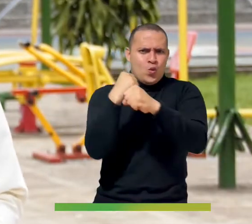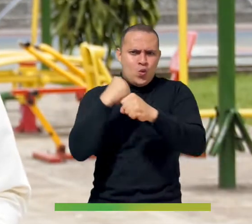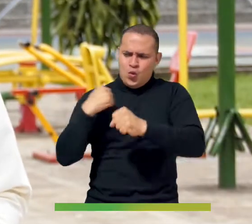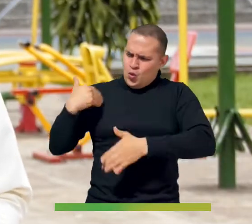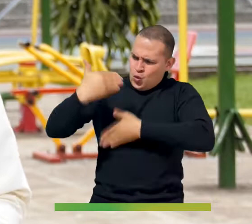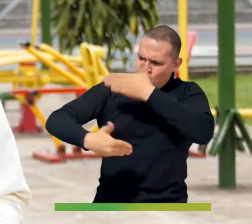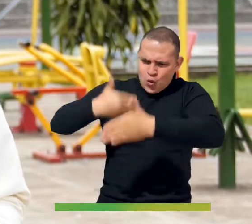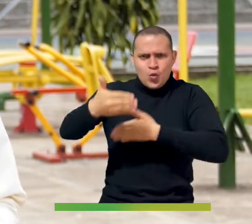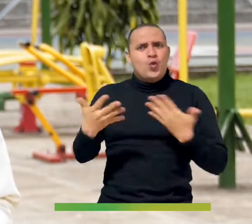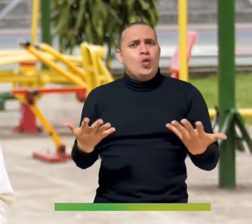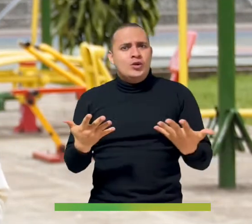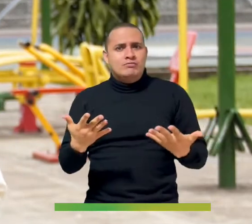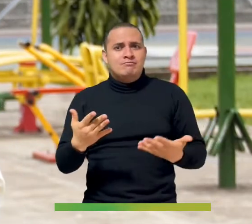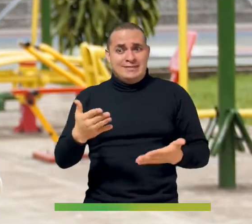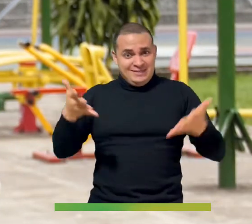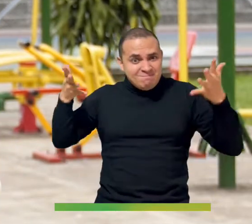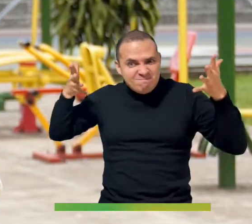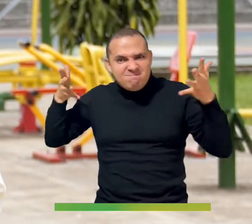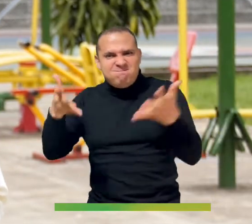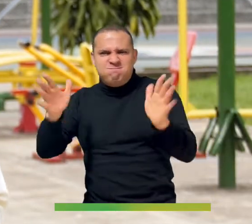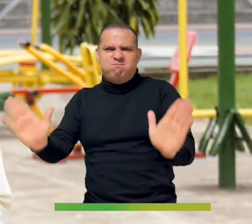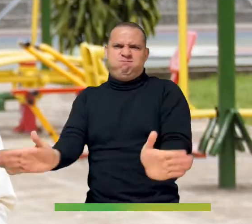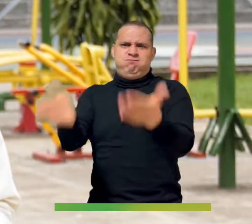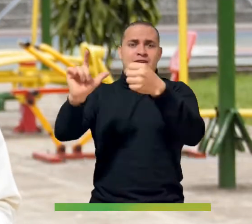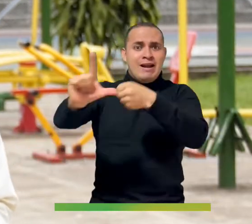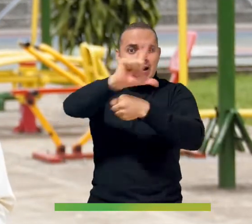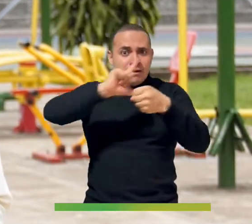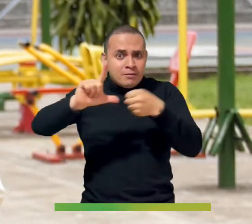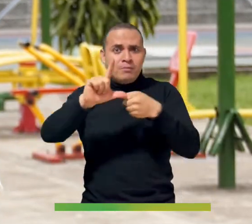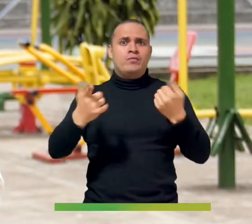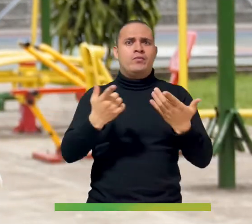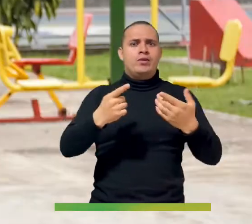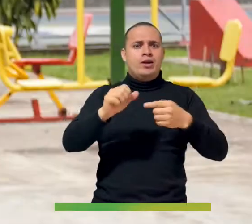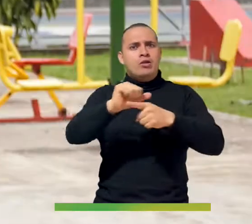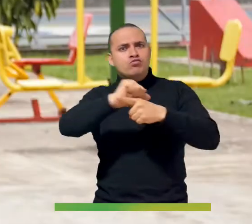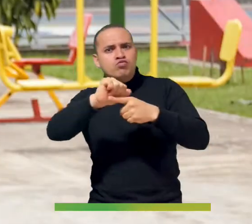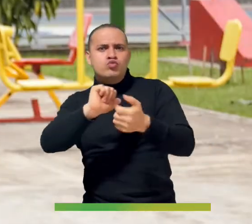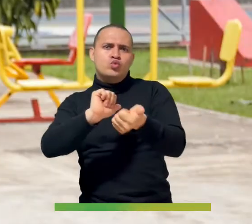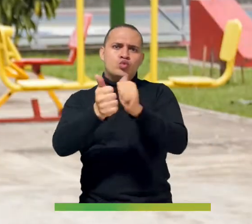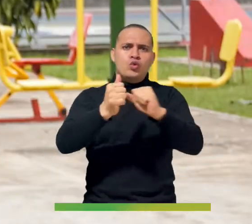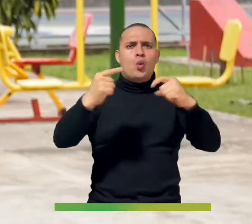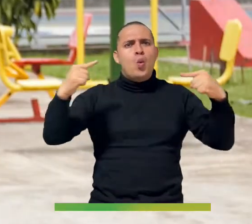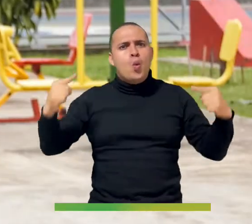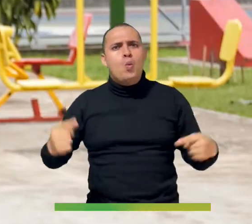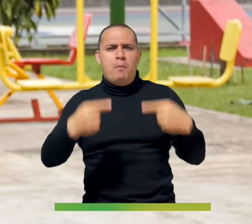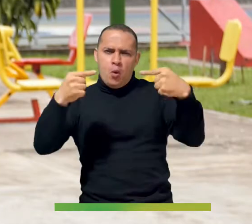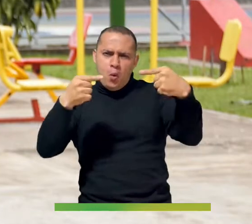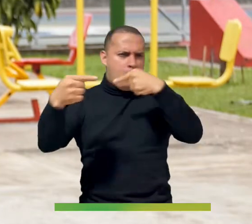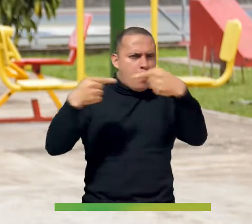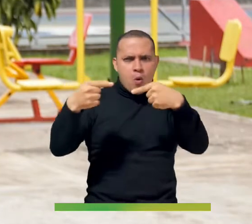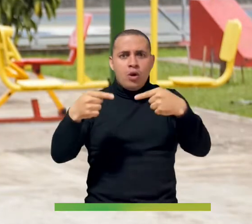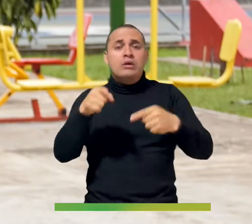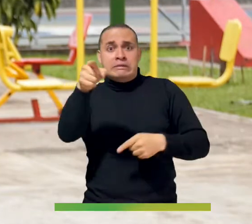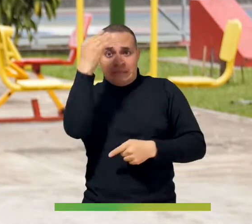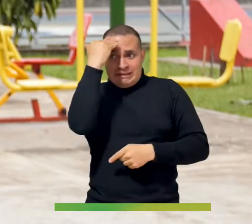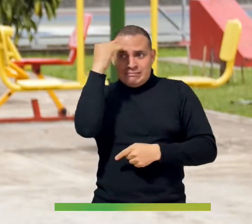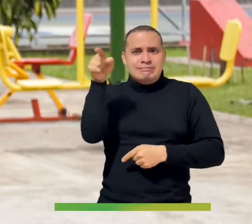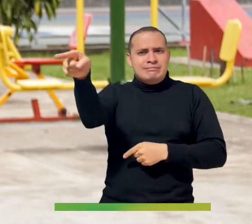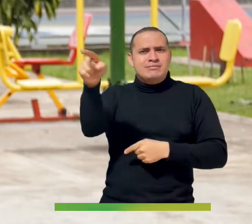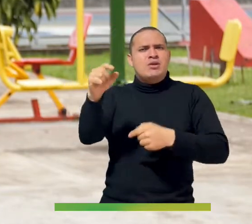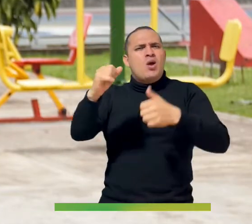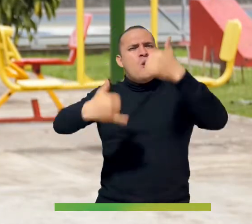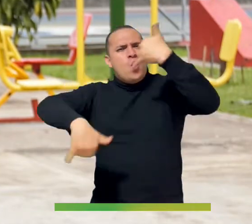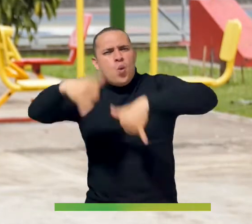procesos. Fortalecimiento a las ligas, deporte competitivo, el tema que tiene que ver con los